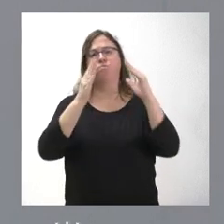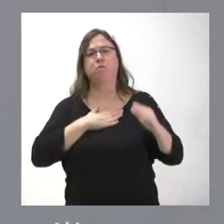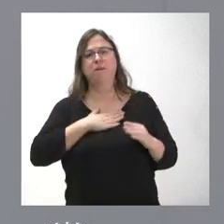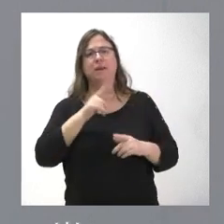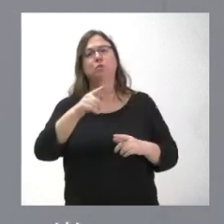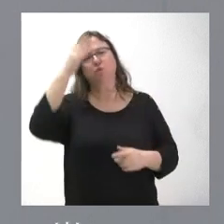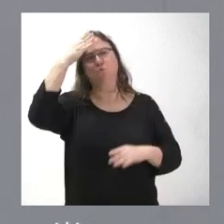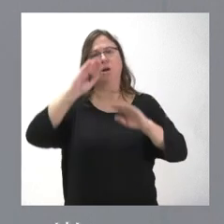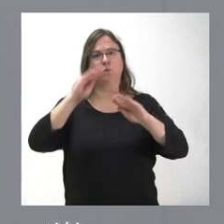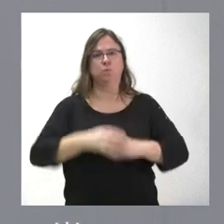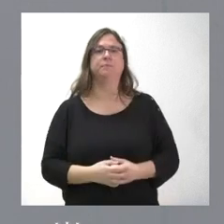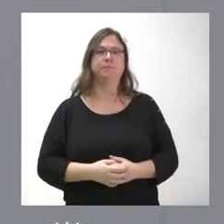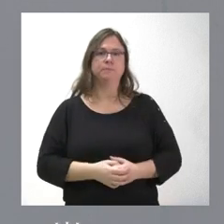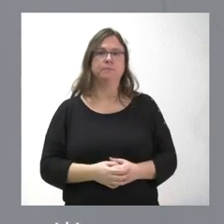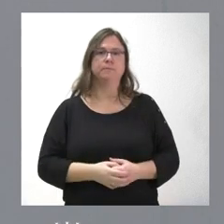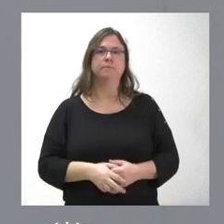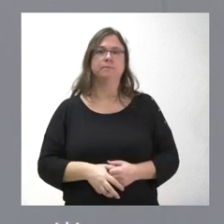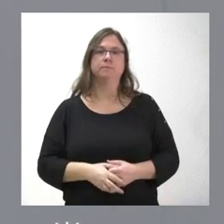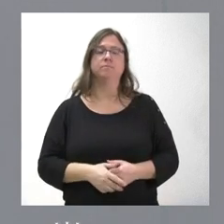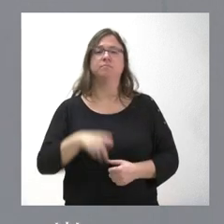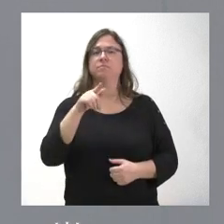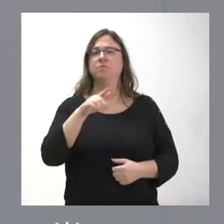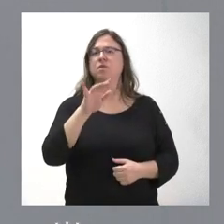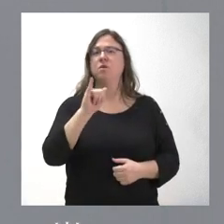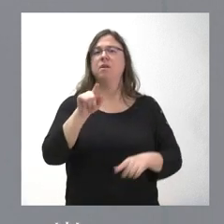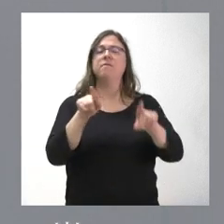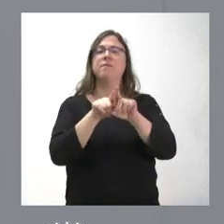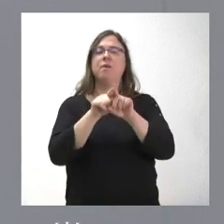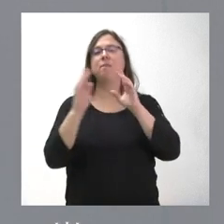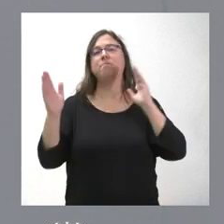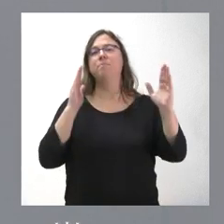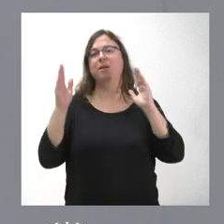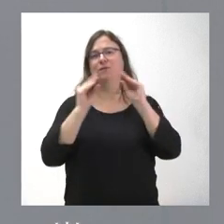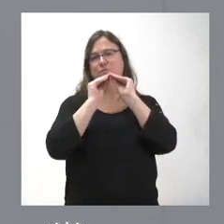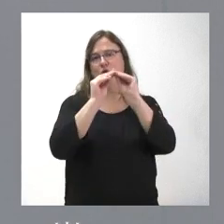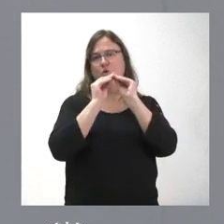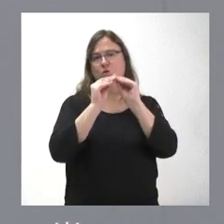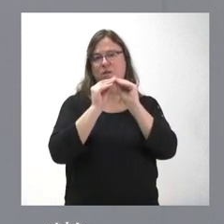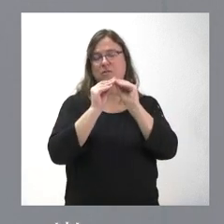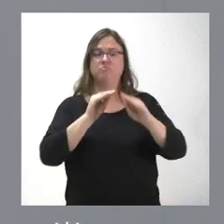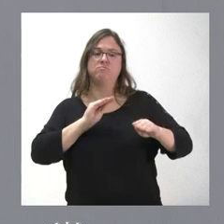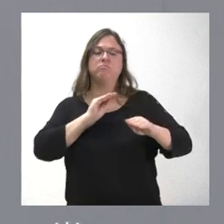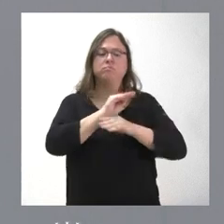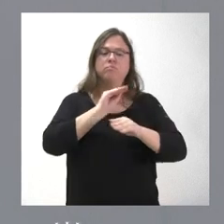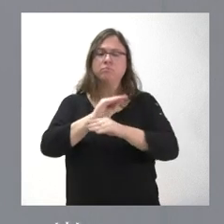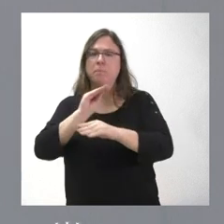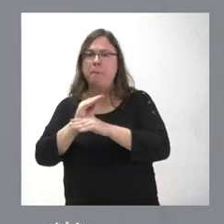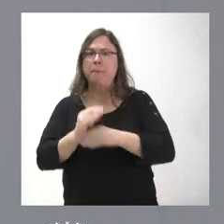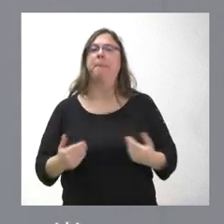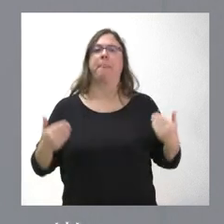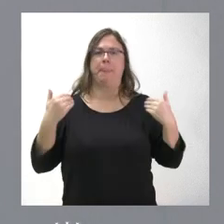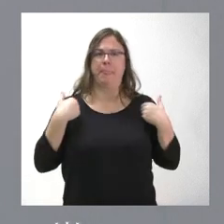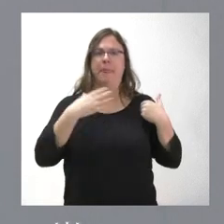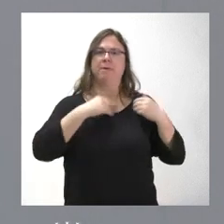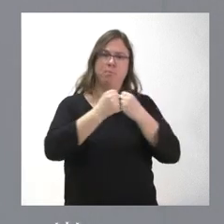su titularidad. Tienen ustedes las previsiones de las obras a financiar con cargo a estas